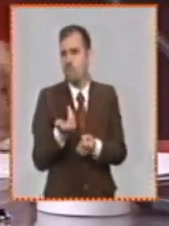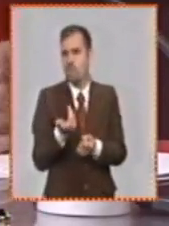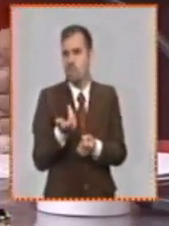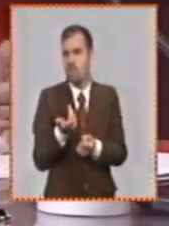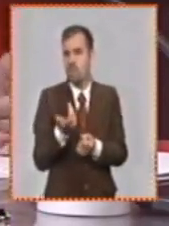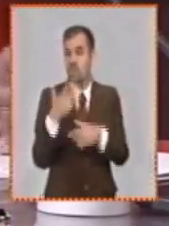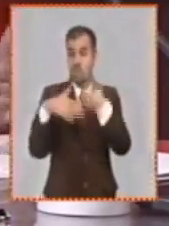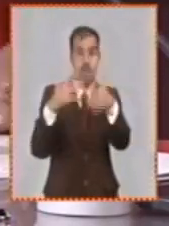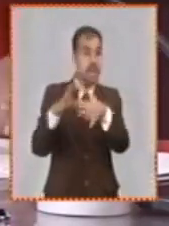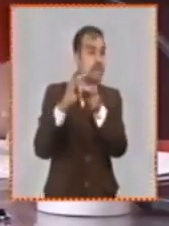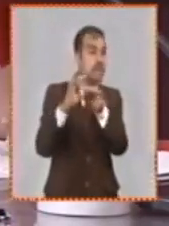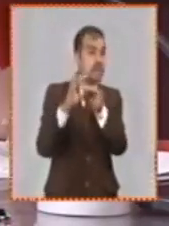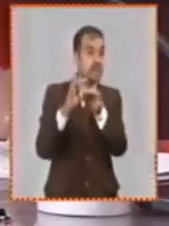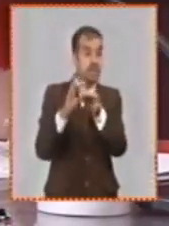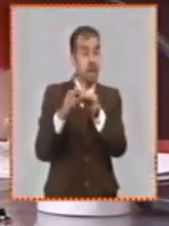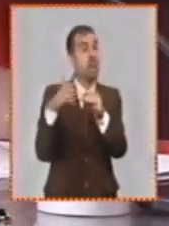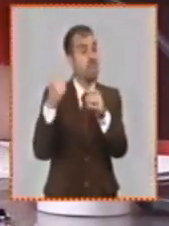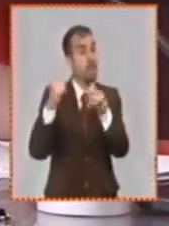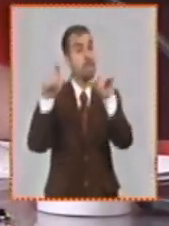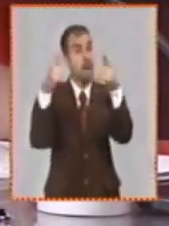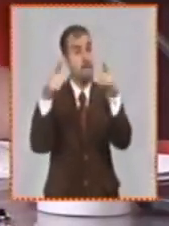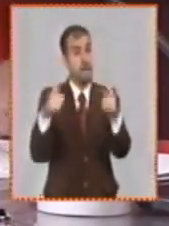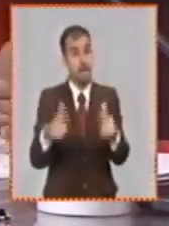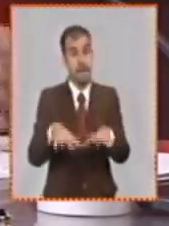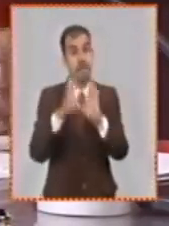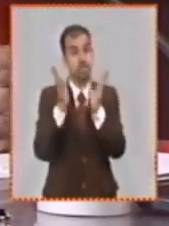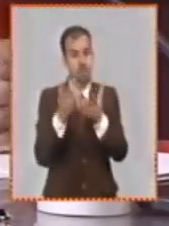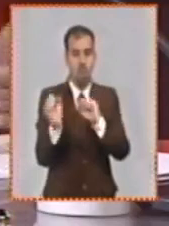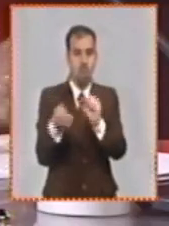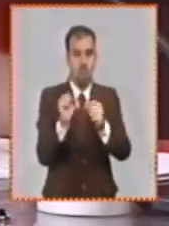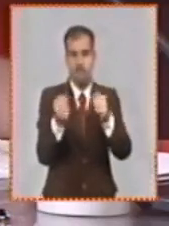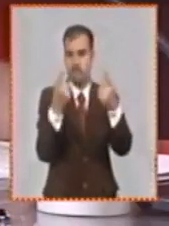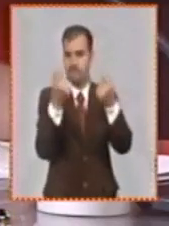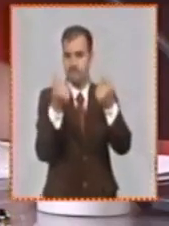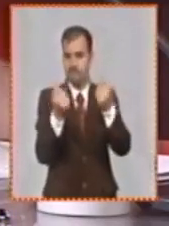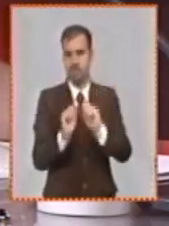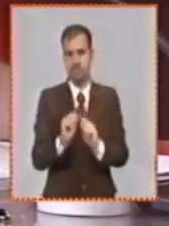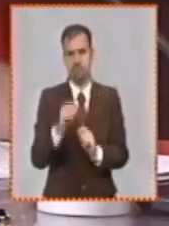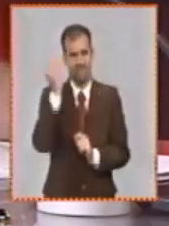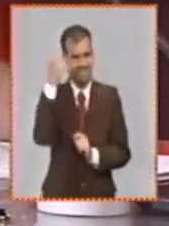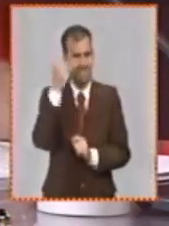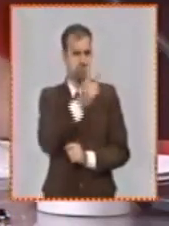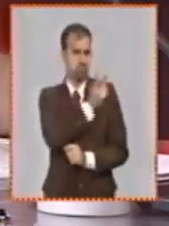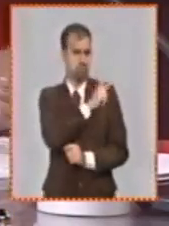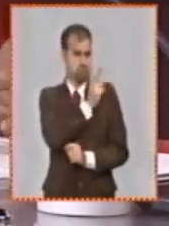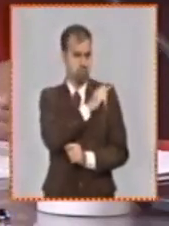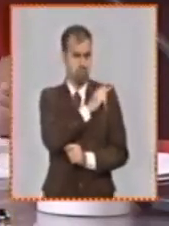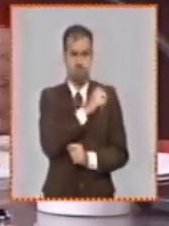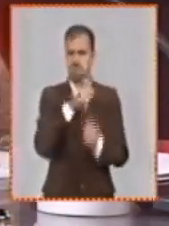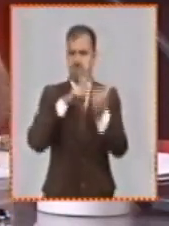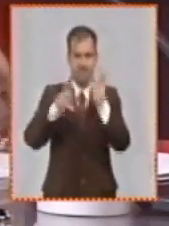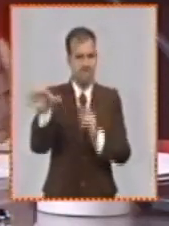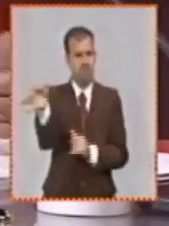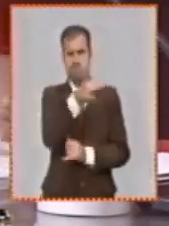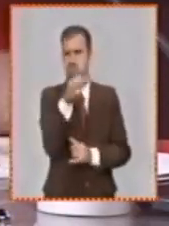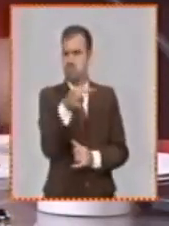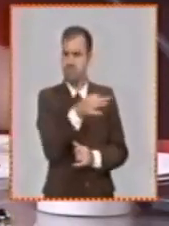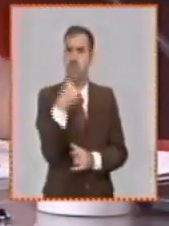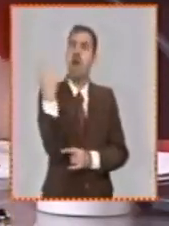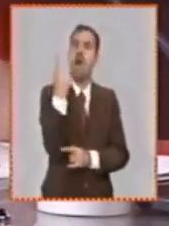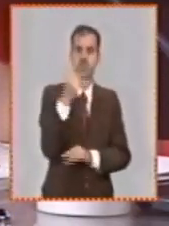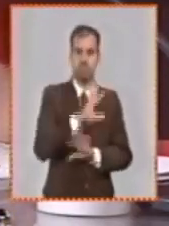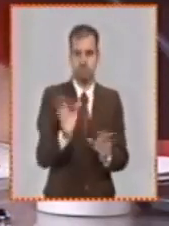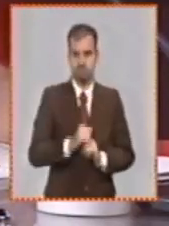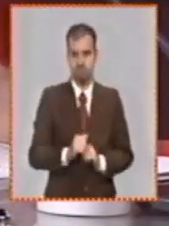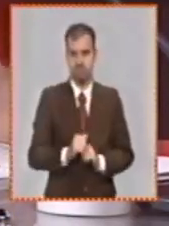profundidad con que se cumplen las medidas de control de precios por las diferentes estructuras administrativas y han estado en varias provincias ya ya